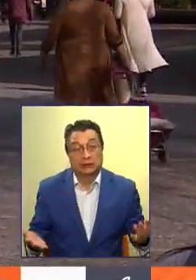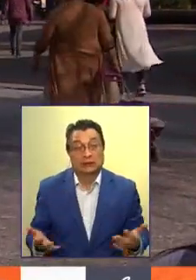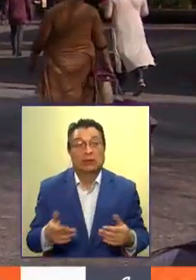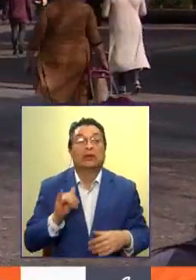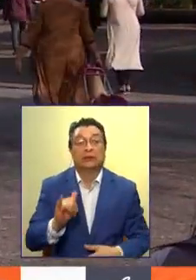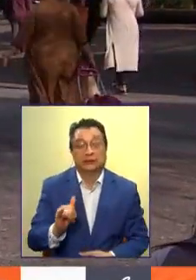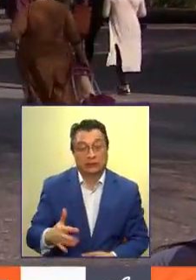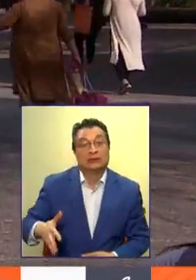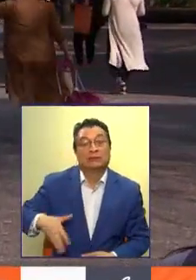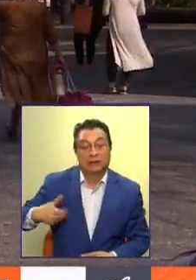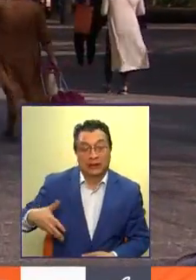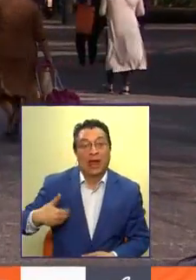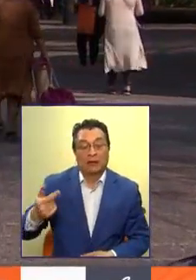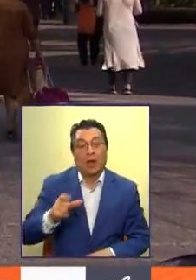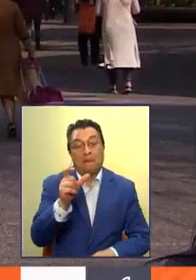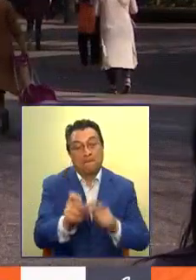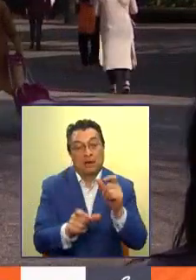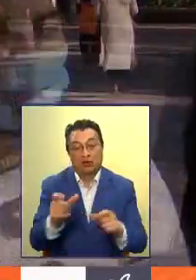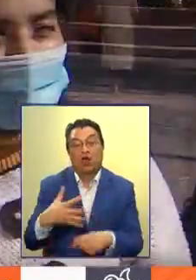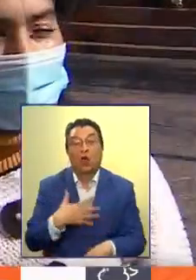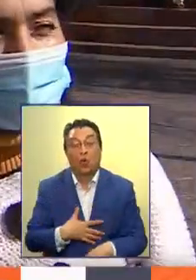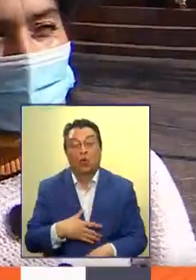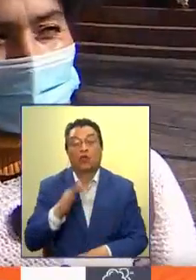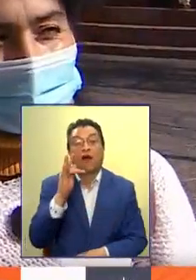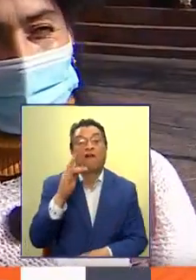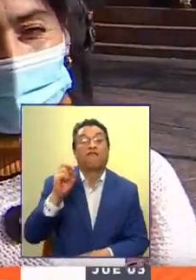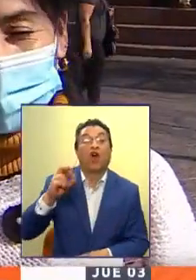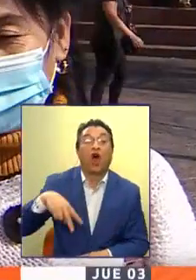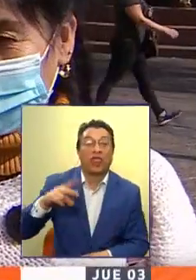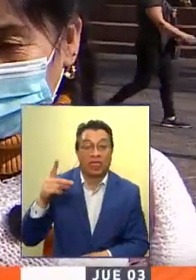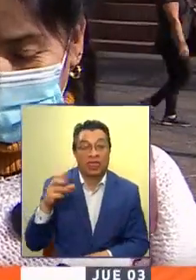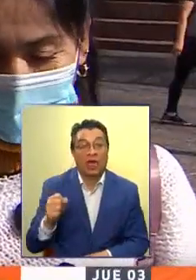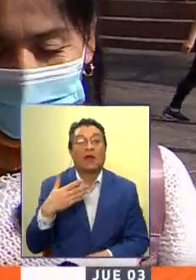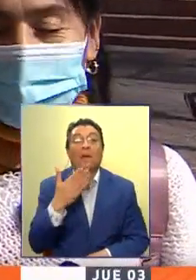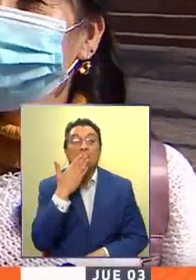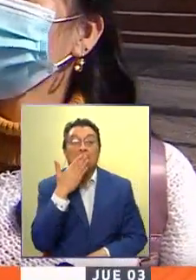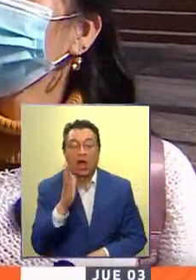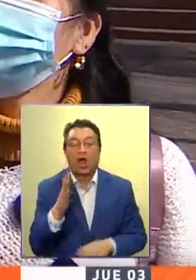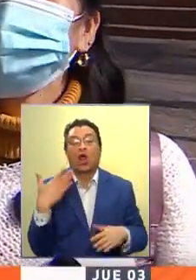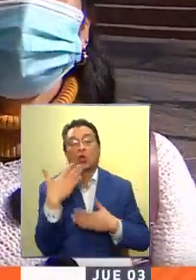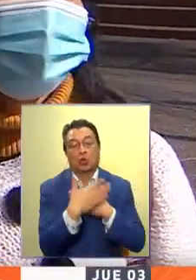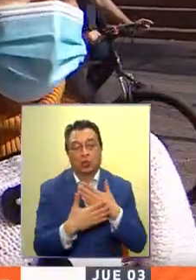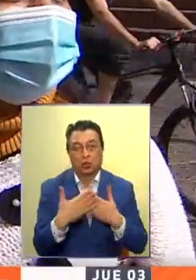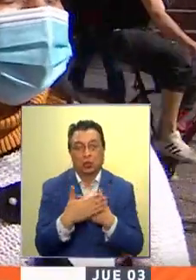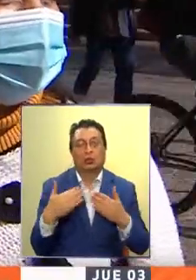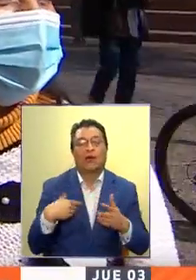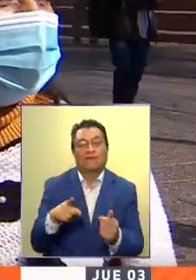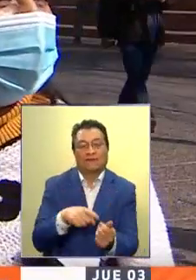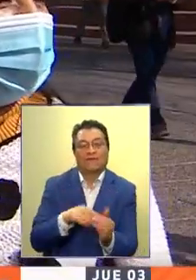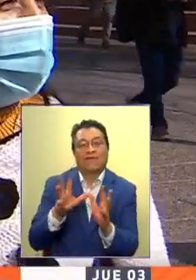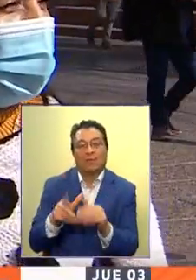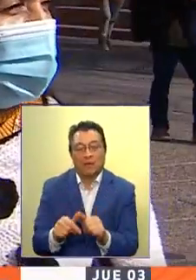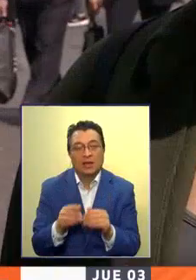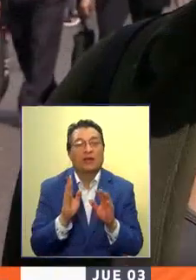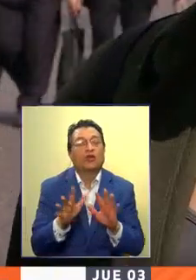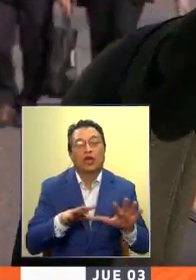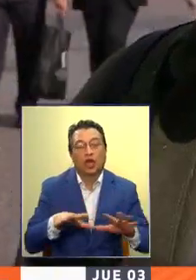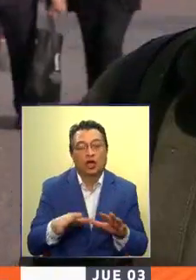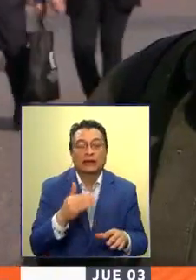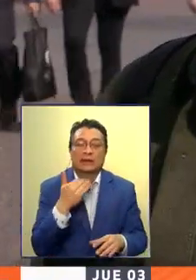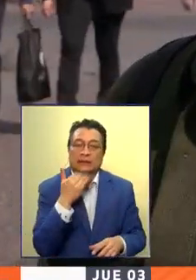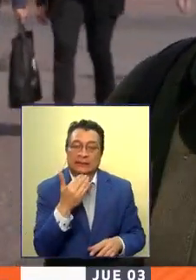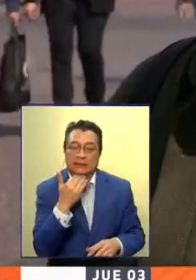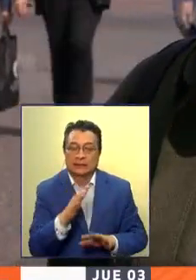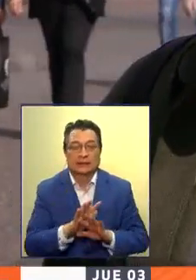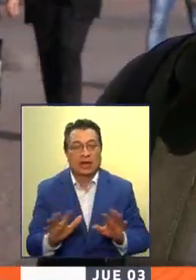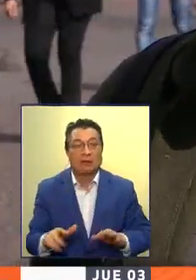lamentablemente la gente que le gusta la fonda, yo creo que lo mejor que hay que hacer es cuidarse, quedarse en familia y hacer algo más o menos pequeño. Y